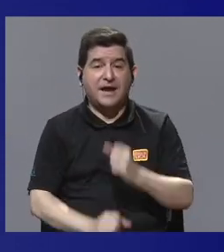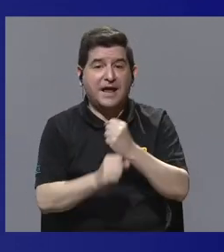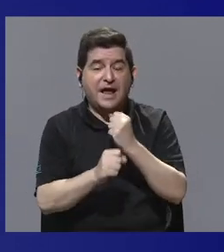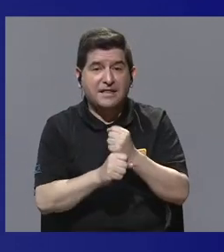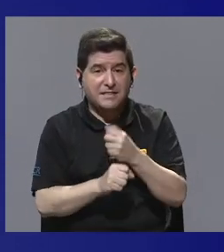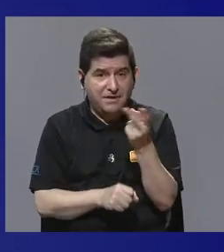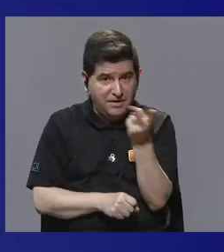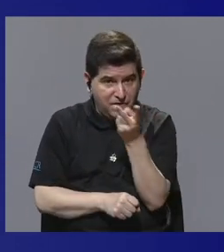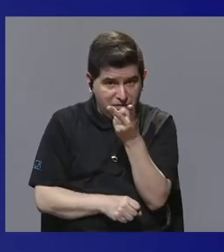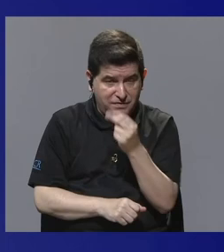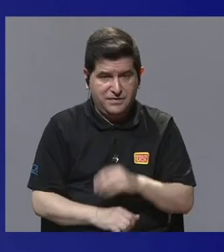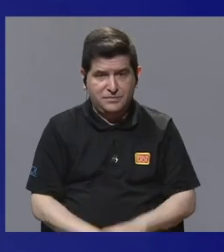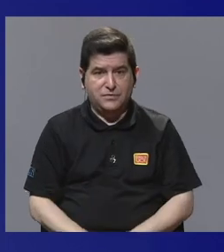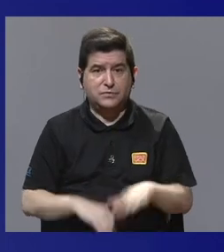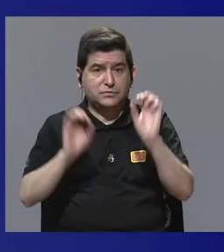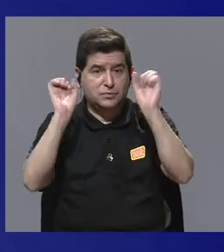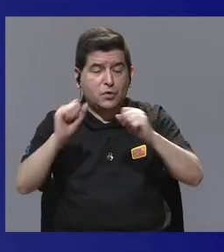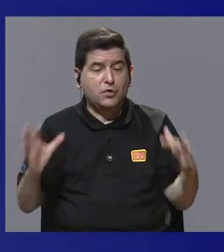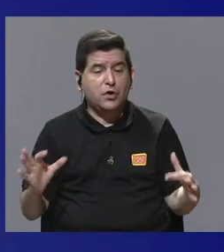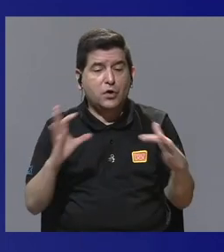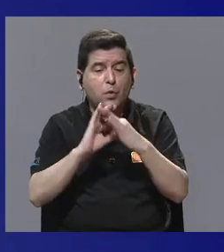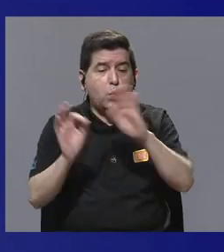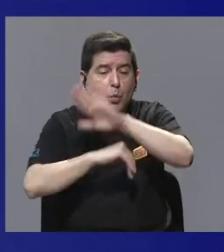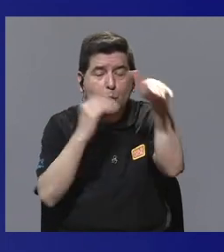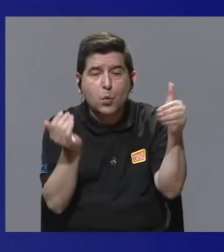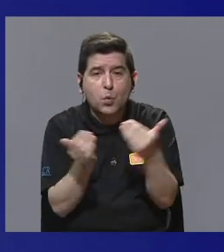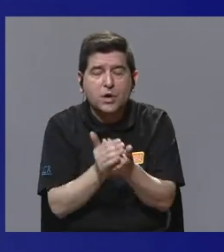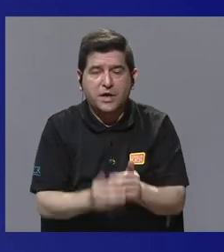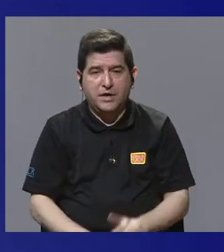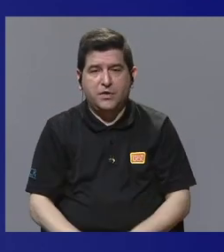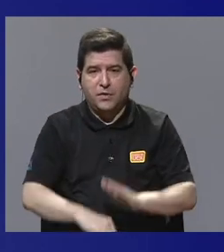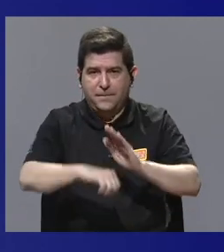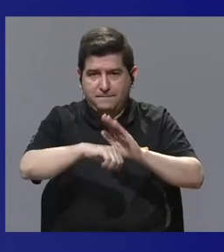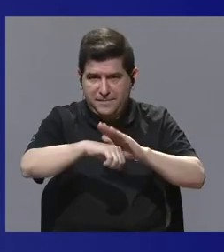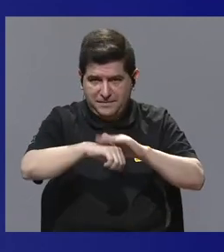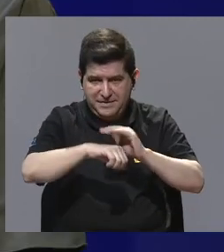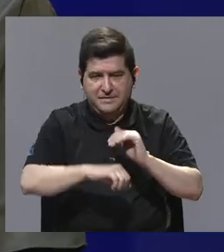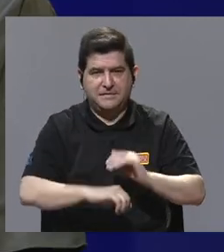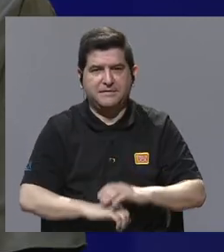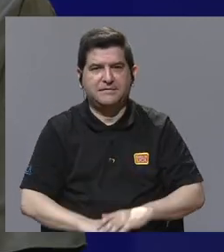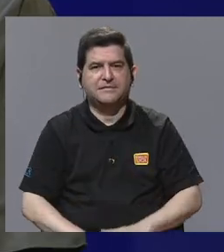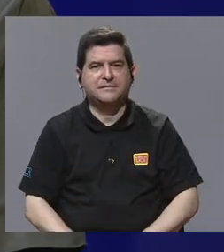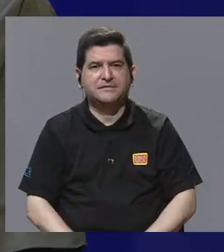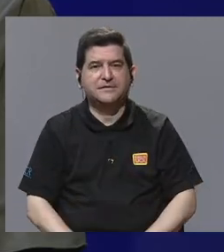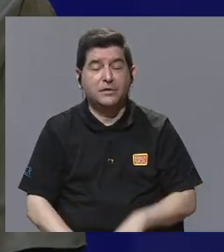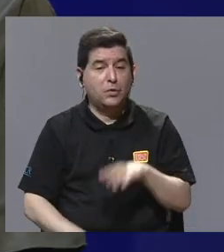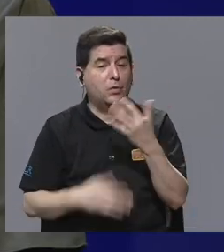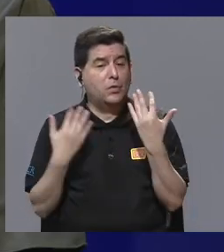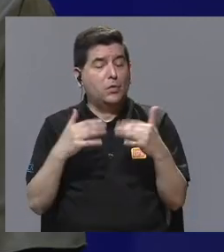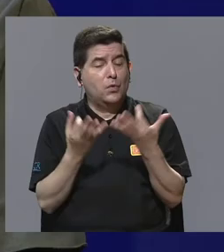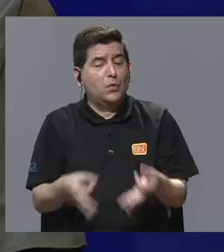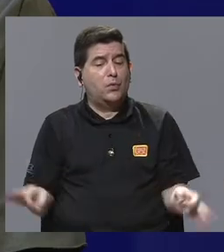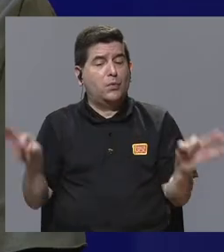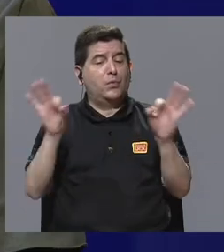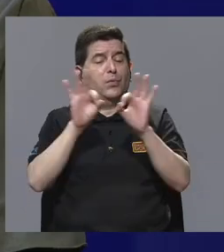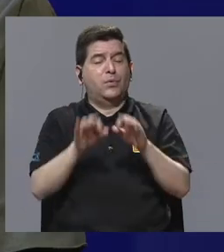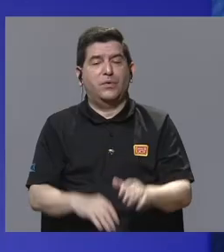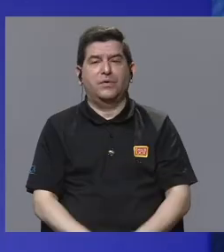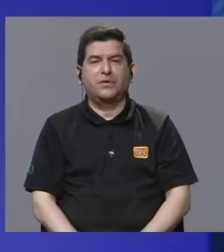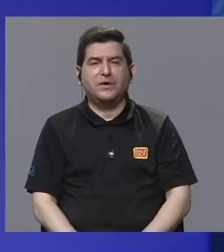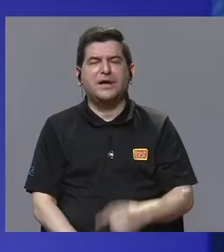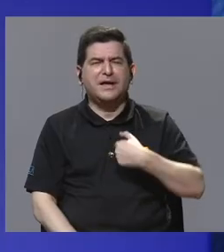el trabajo de ustedes para poder unificar todo eso, para darle esa unidad es sumamente importante.